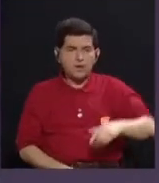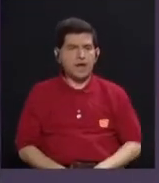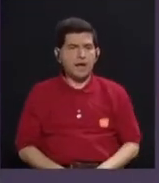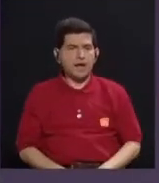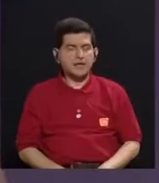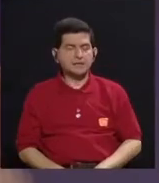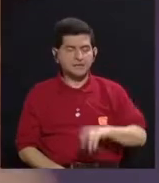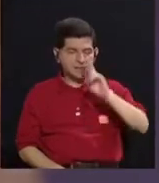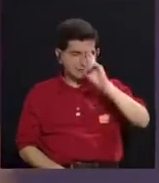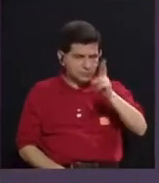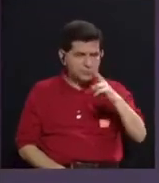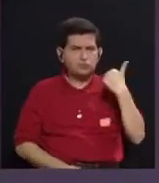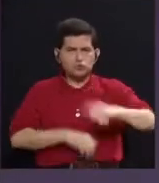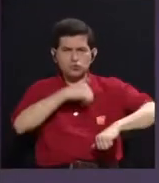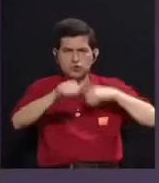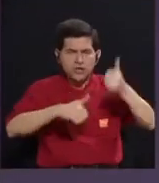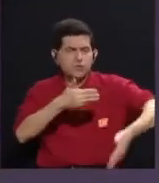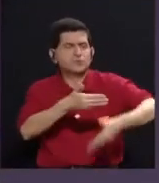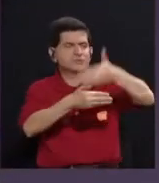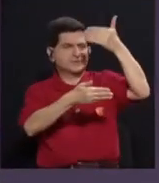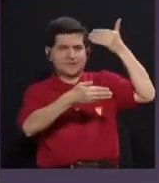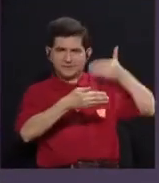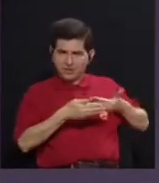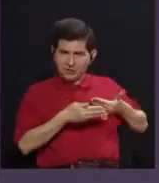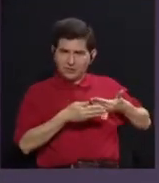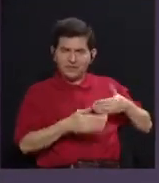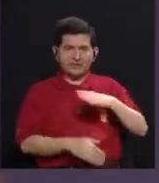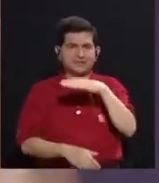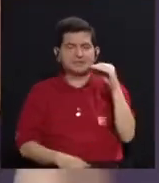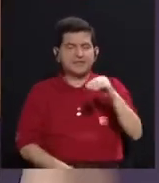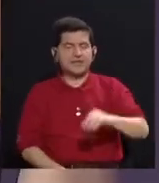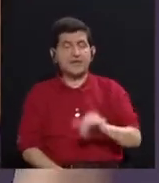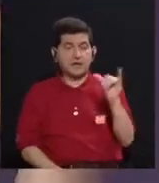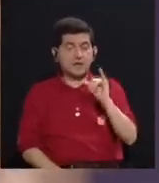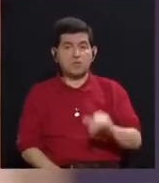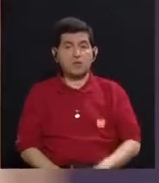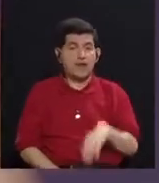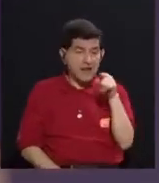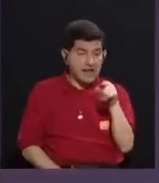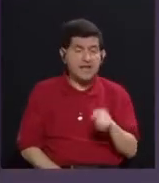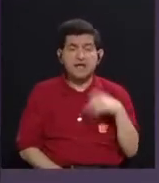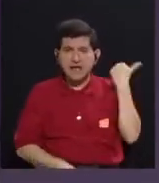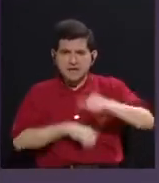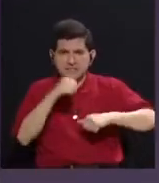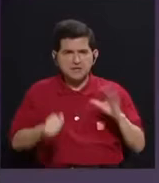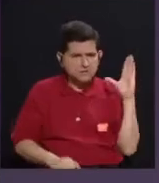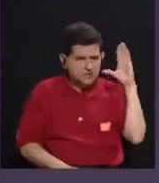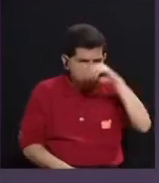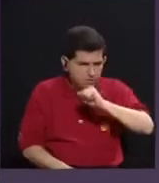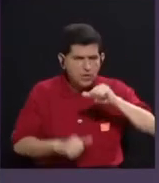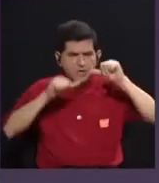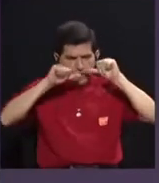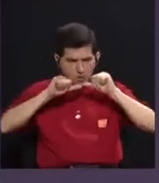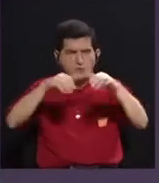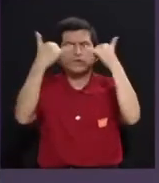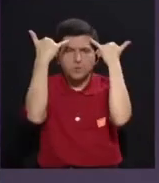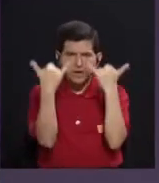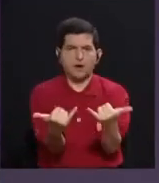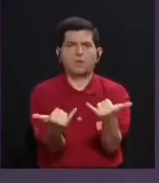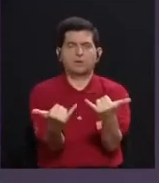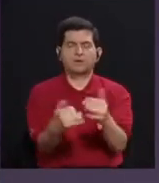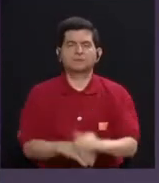reconocer las luchas pasadas y reconocerse en esas luchas para seguir luchando en el presente.